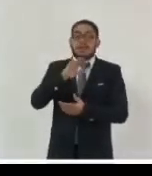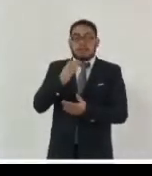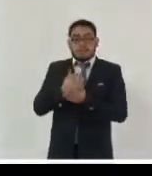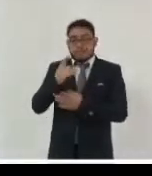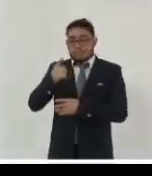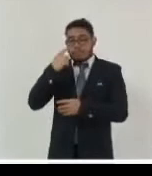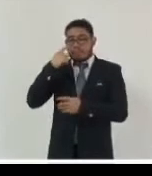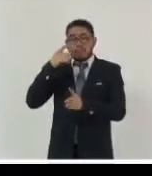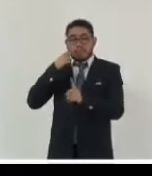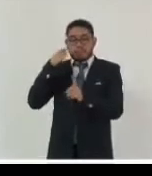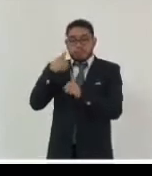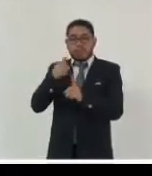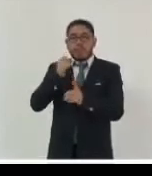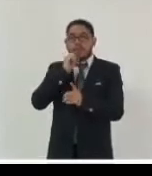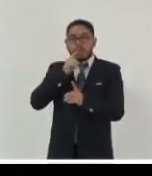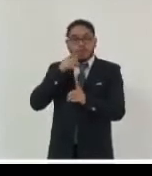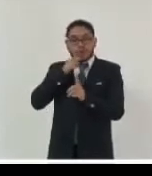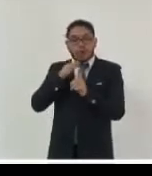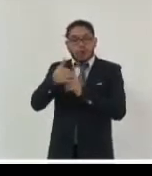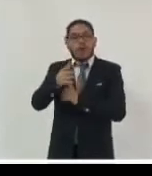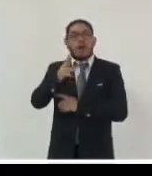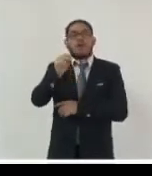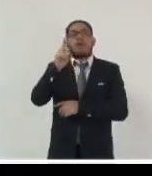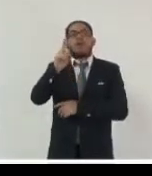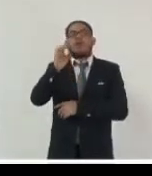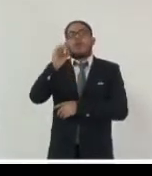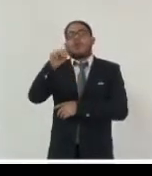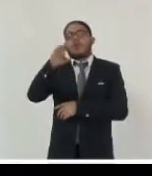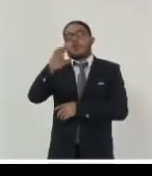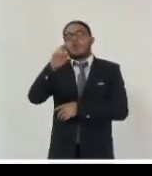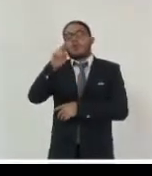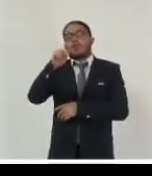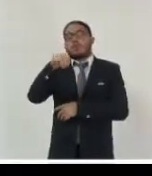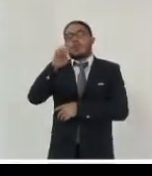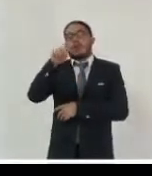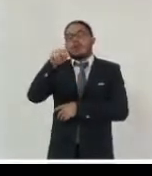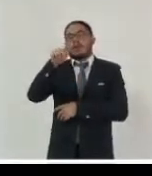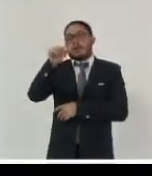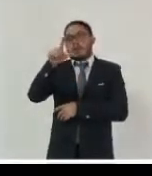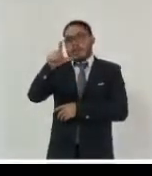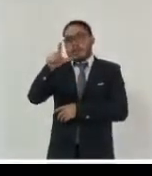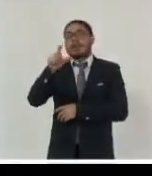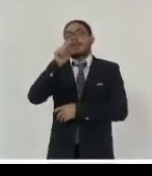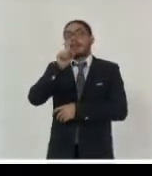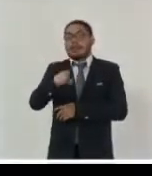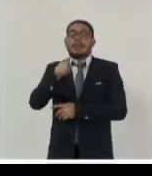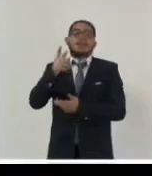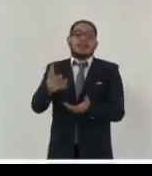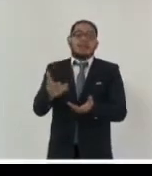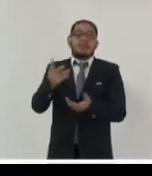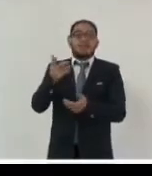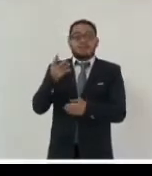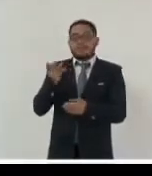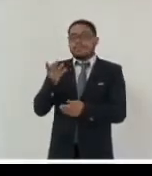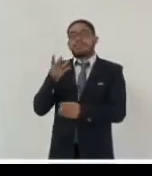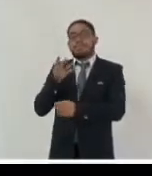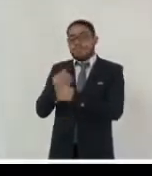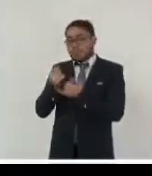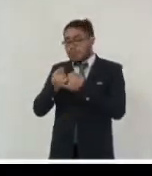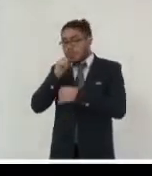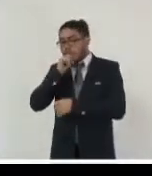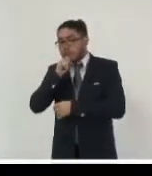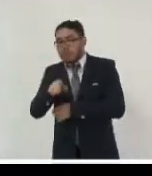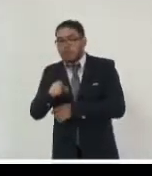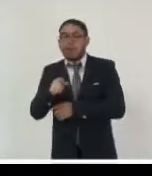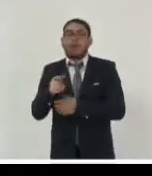ahora tendríamos que apuntar a una política específica hablando de esto justamente para que estos datos no